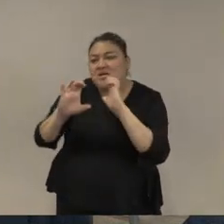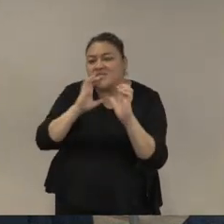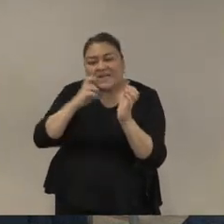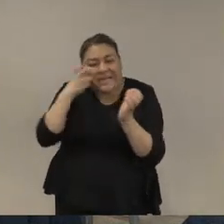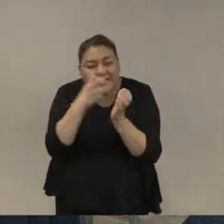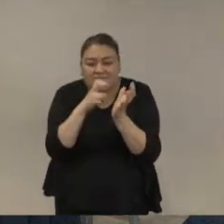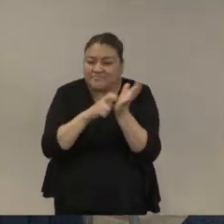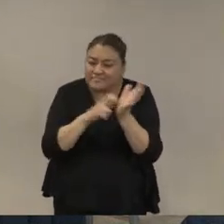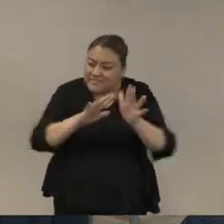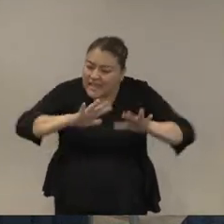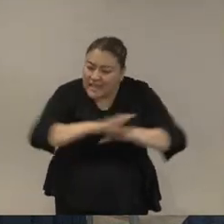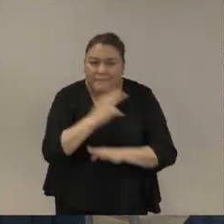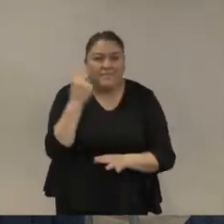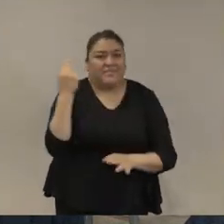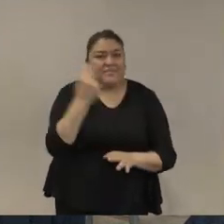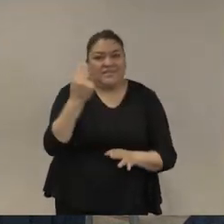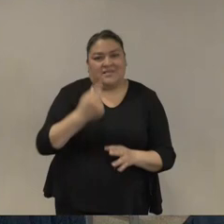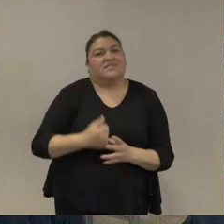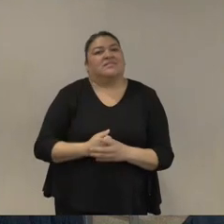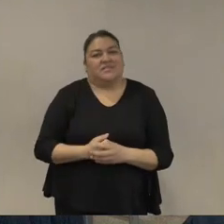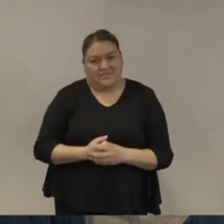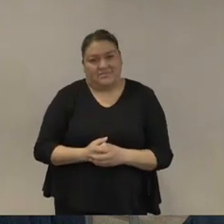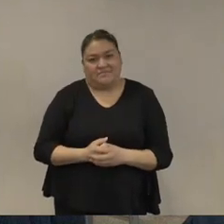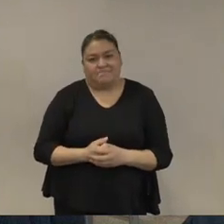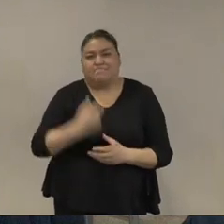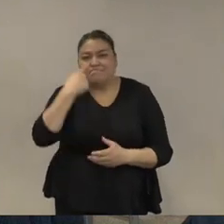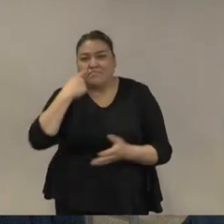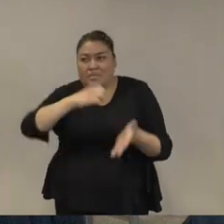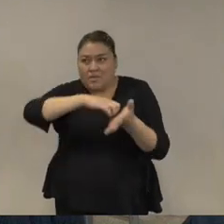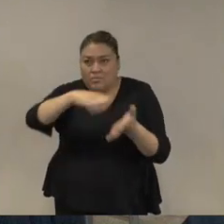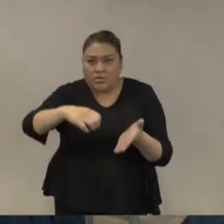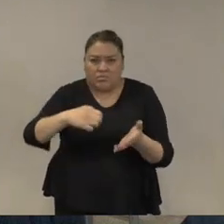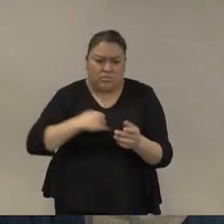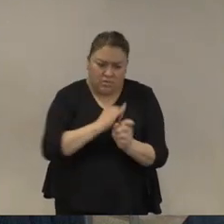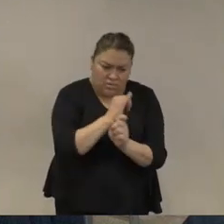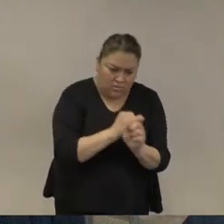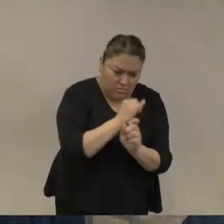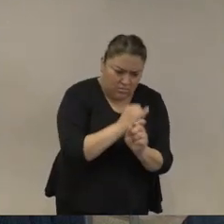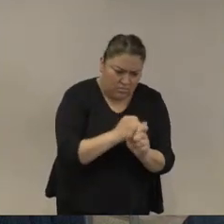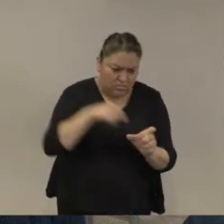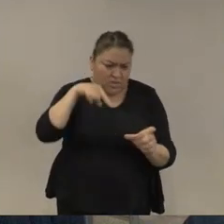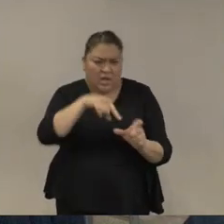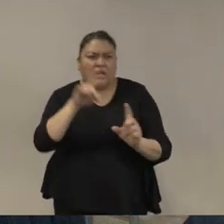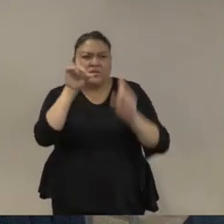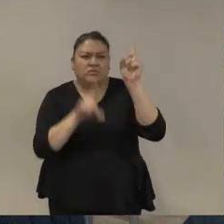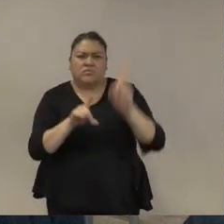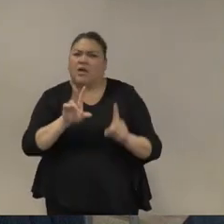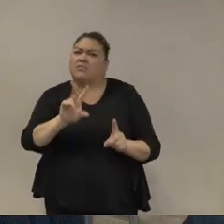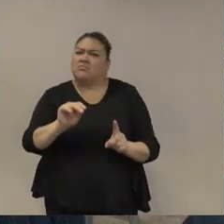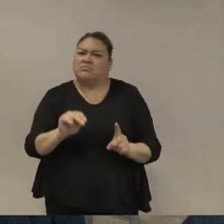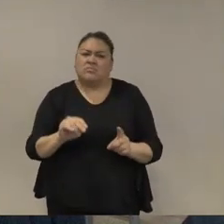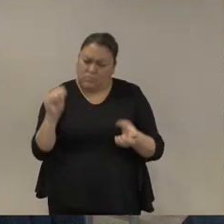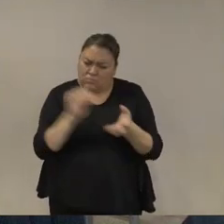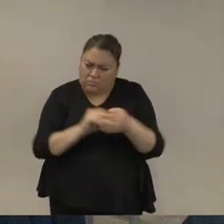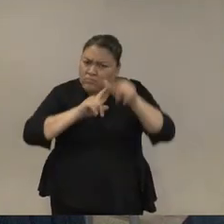no estamos preguntándonos si necesitamos hacer investigación científica cuando mencionó